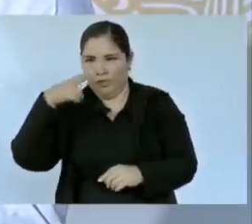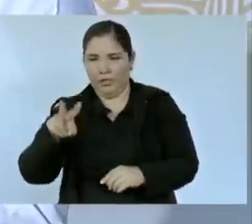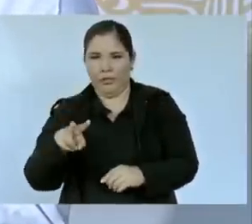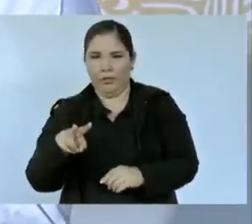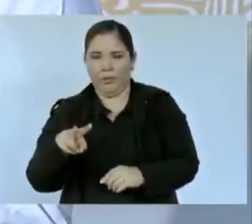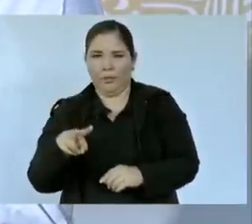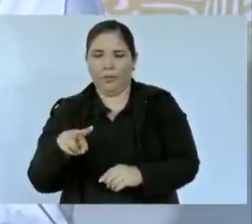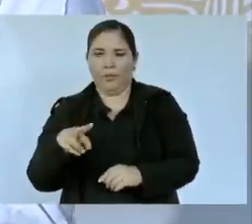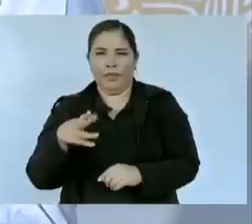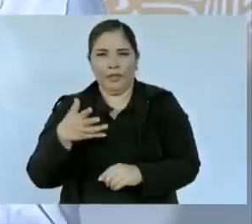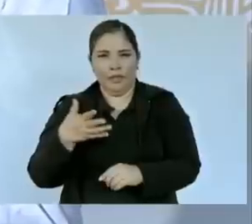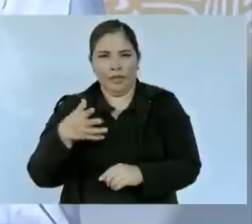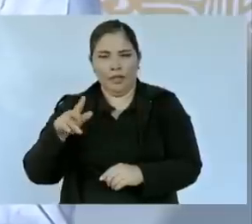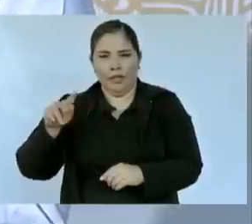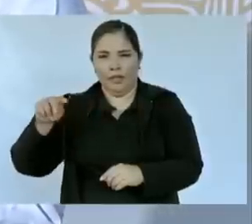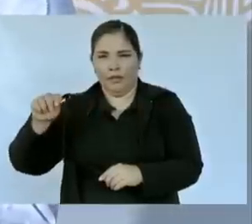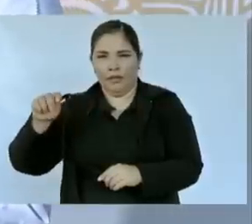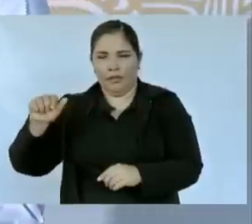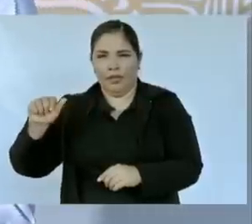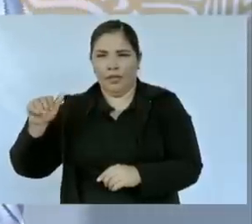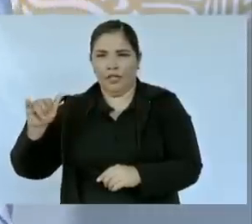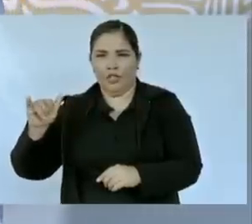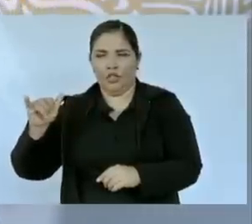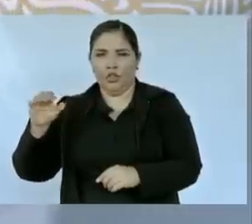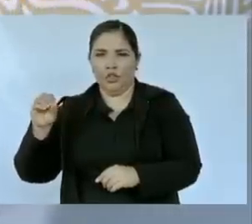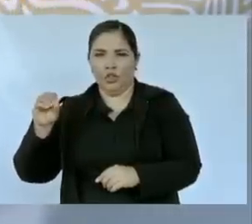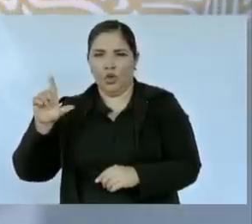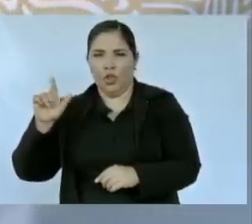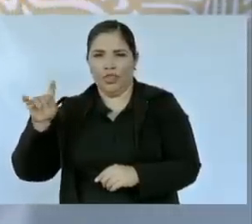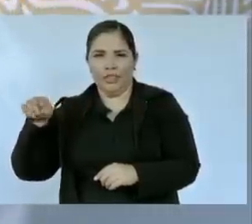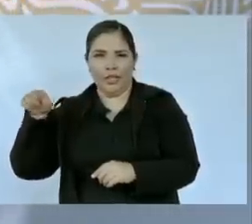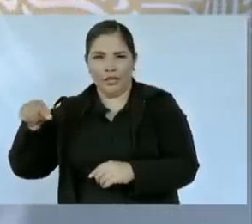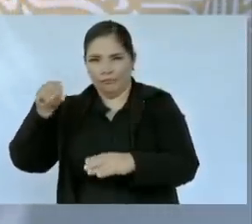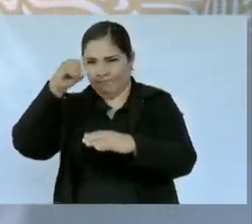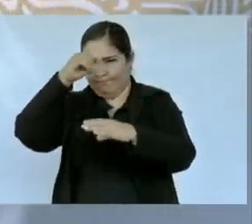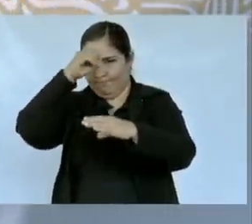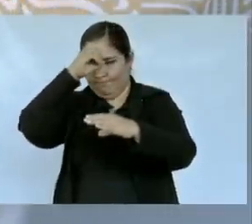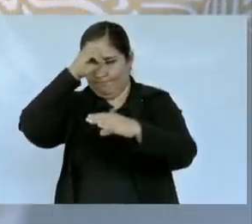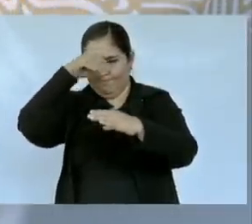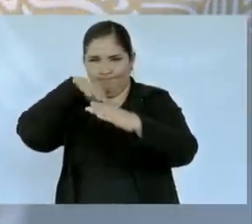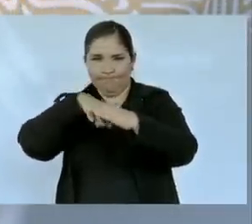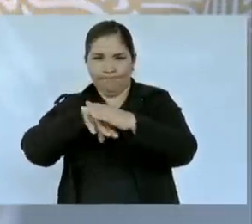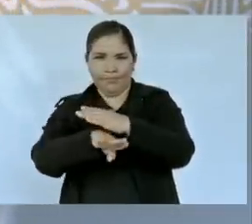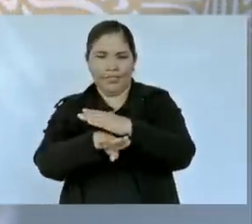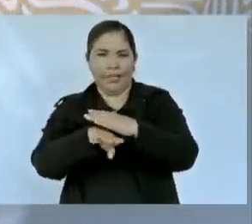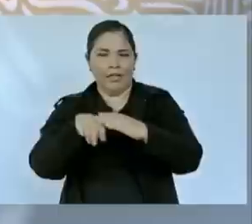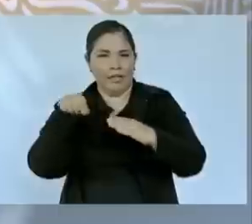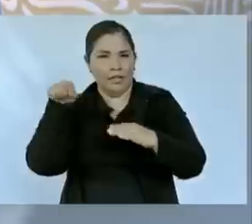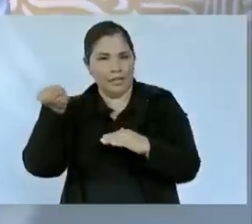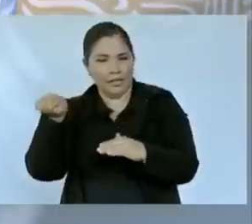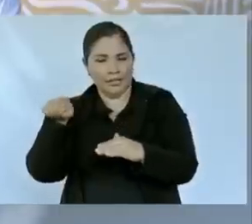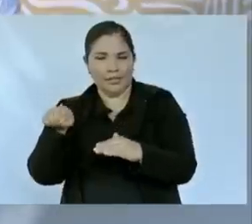Tiene Tayoltita una minera que